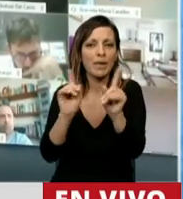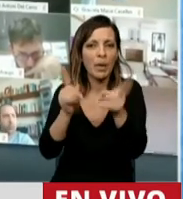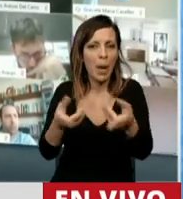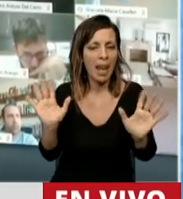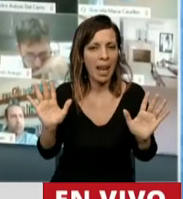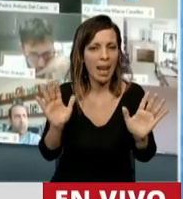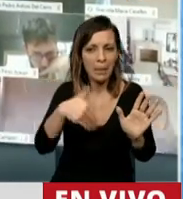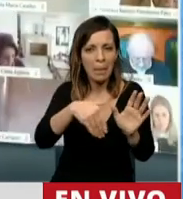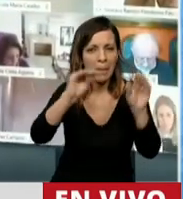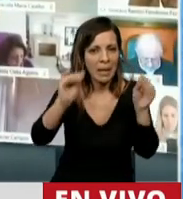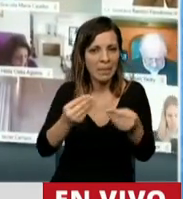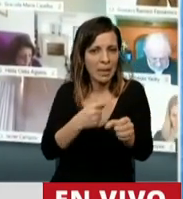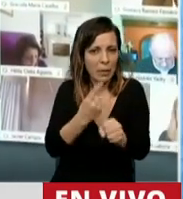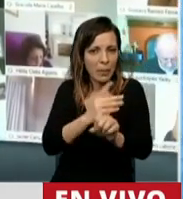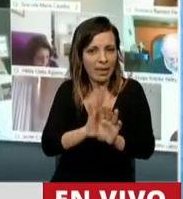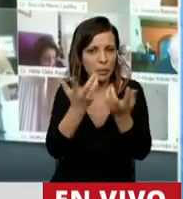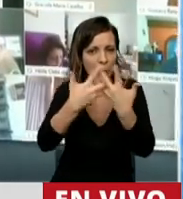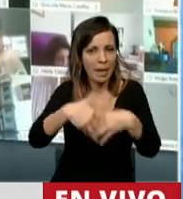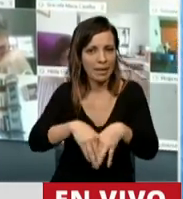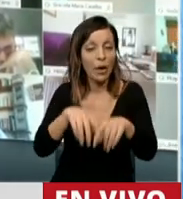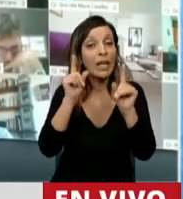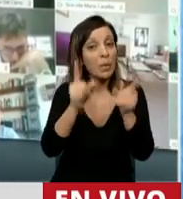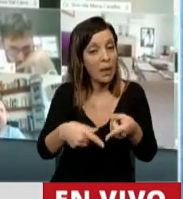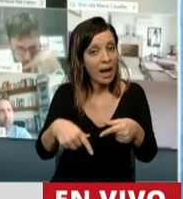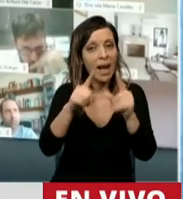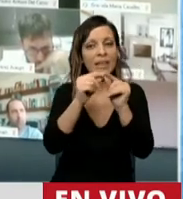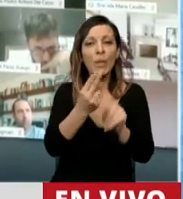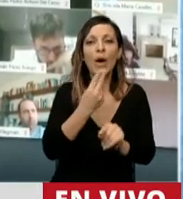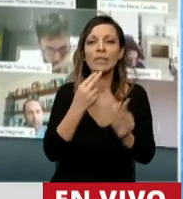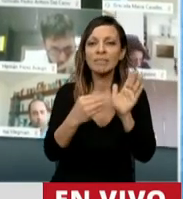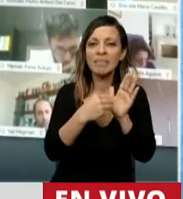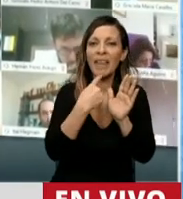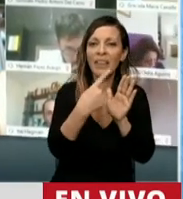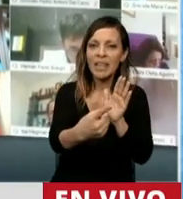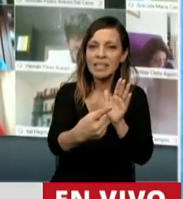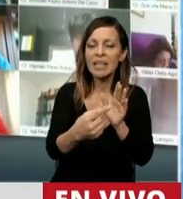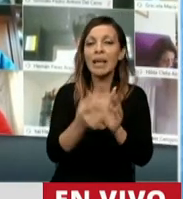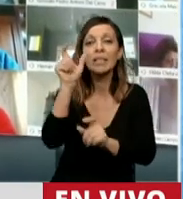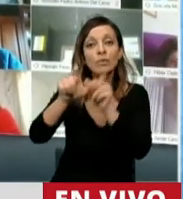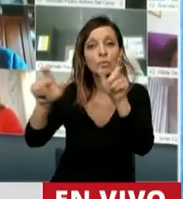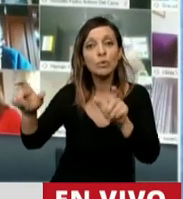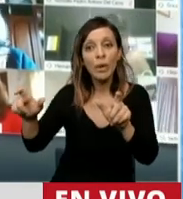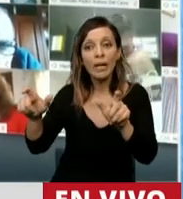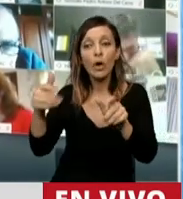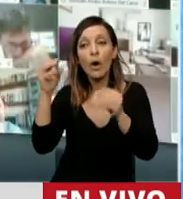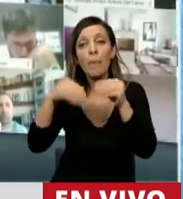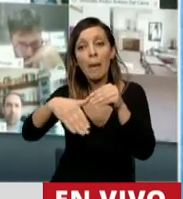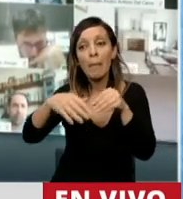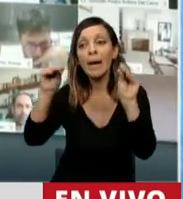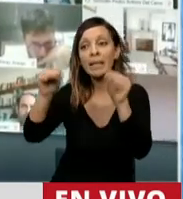quiebra. No obstante, el proyecto de ley en su artículo 11 prevé la posibilidad que los sujetos en tal condición